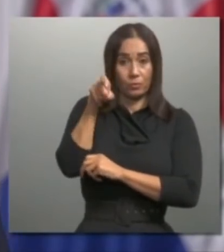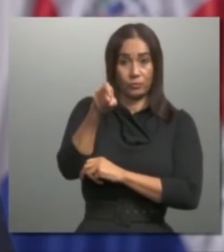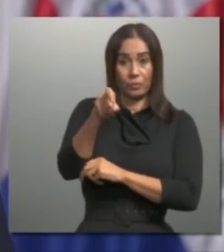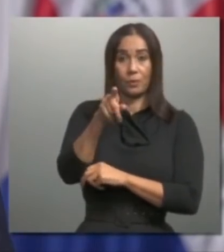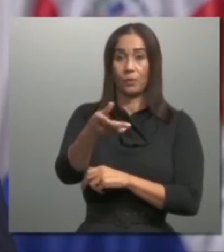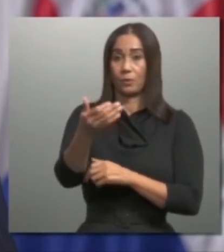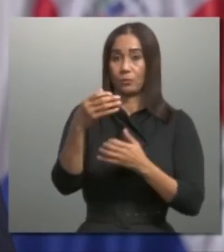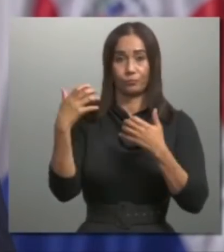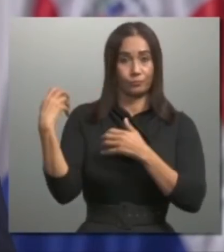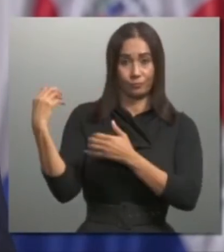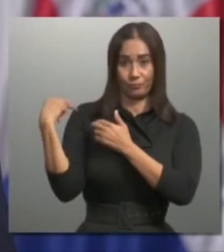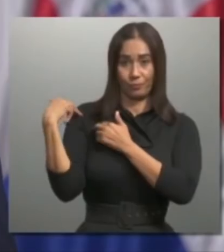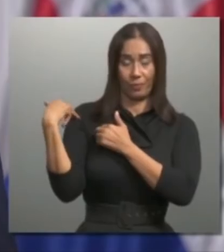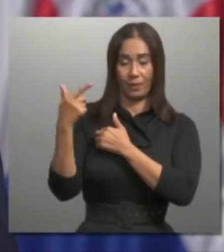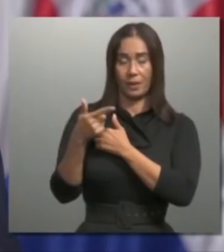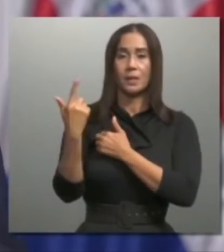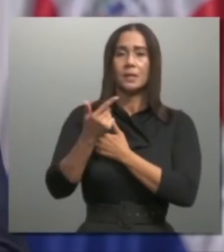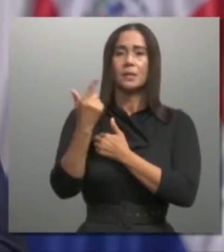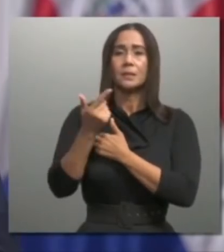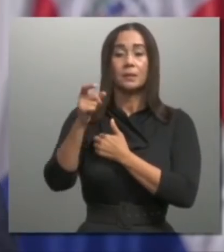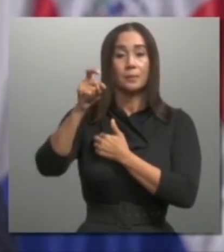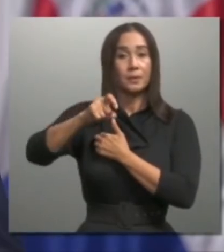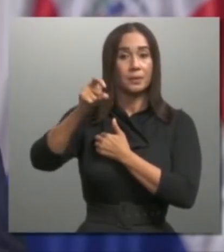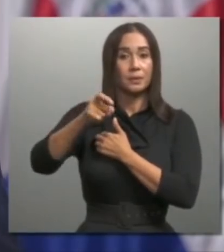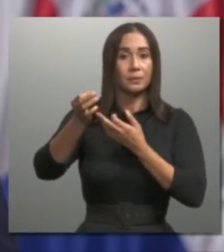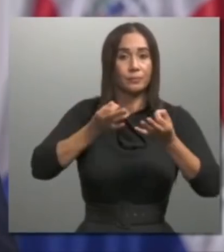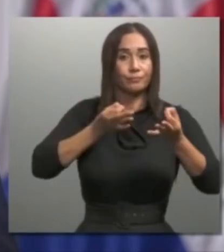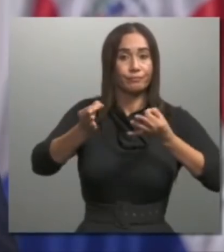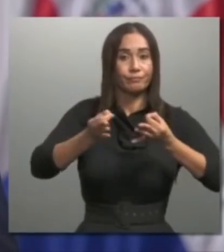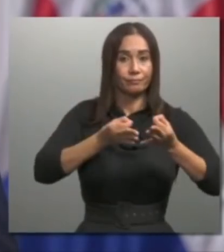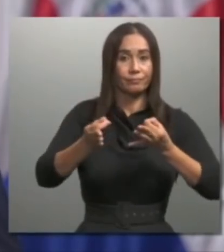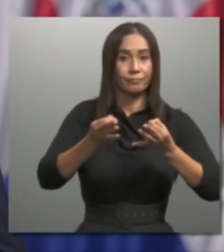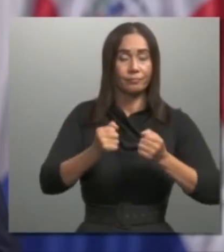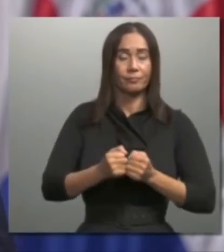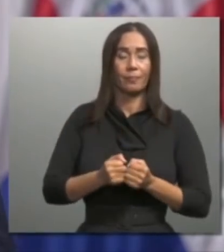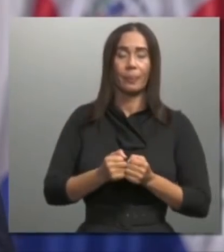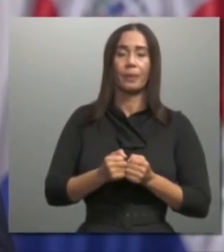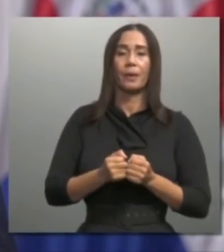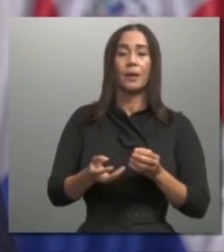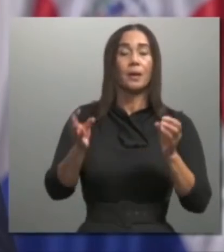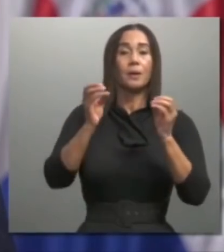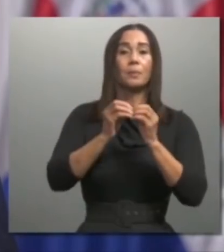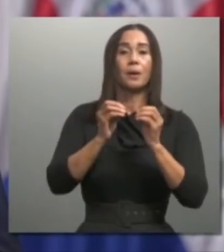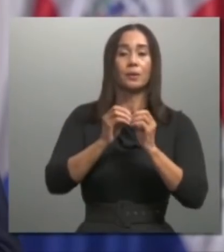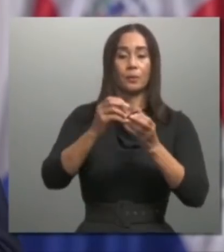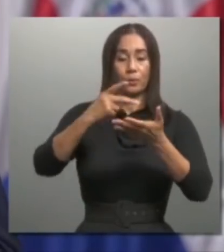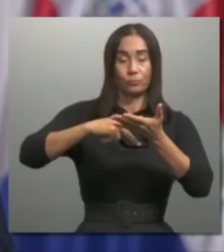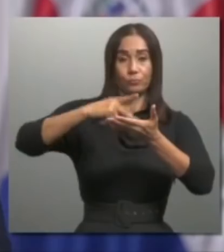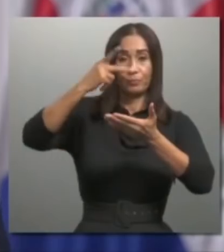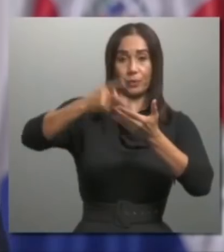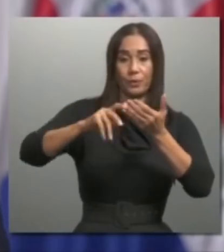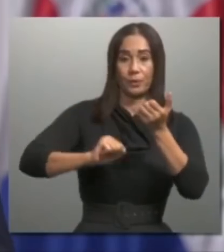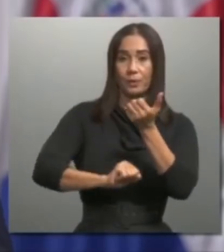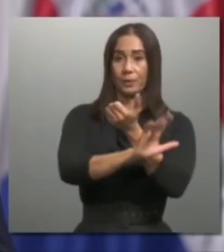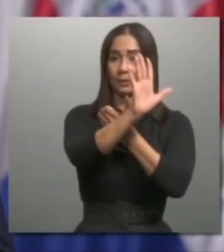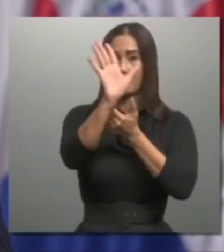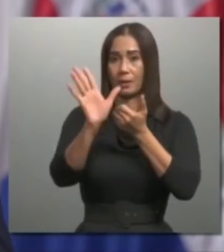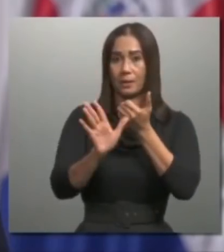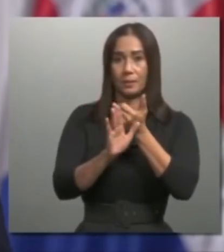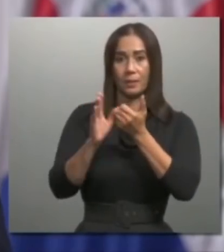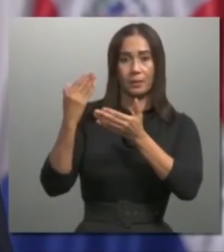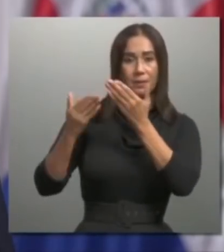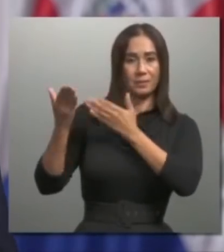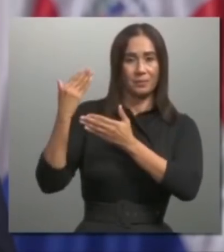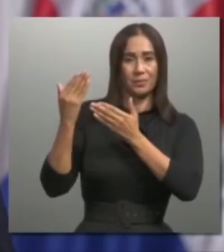propietario, siempre tiene derecho a que se les rindan cuentas. Y mucho más sobre un proyecto cuya transparencia ha sido